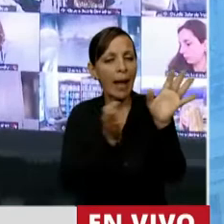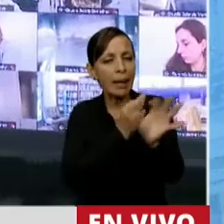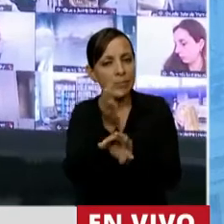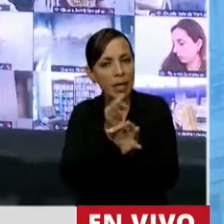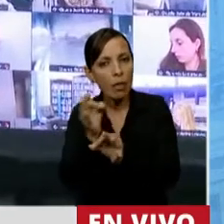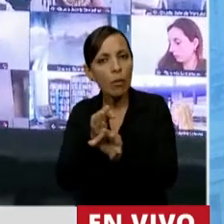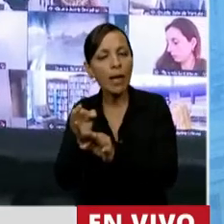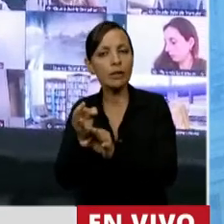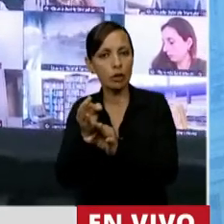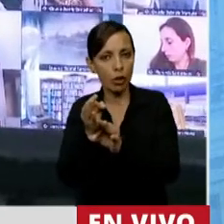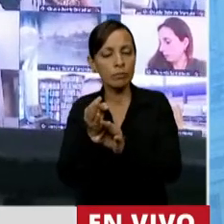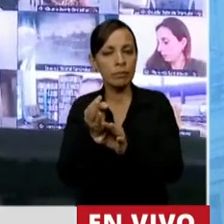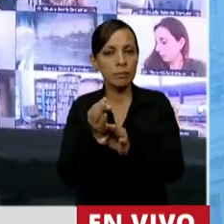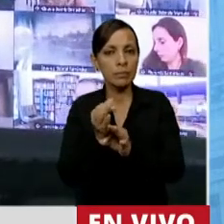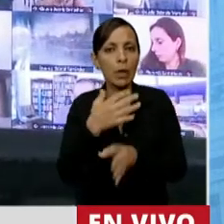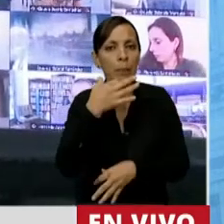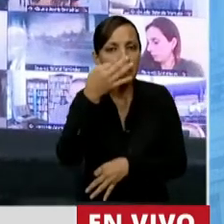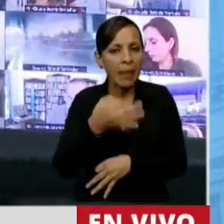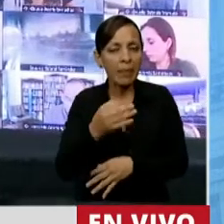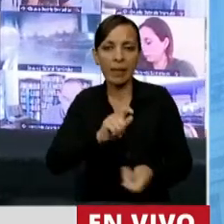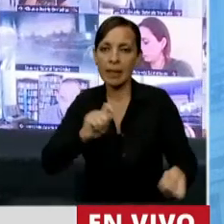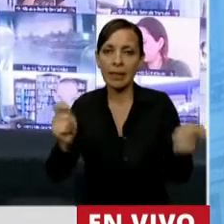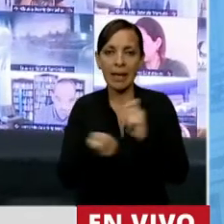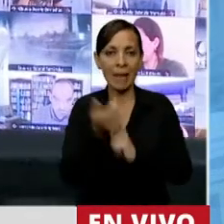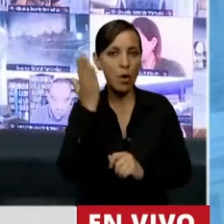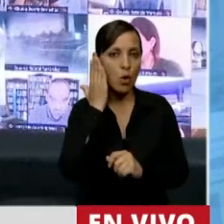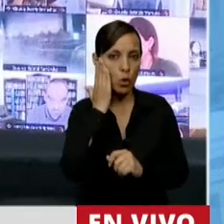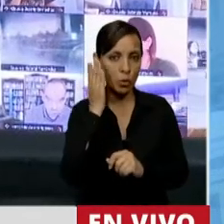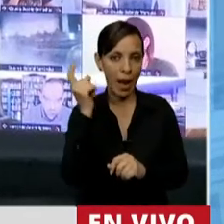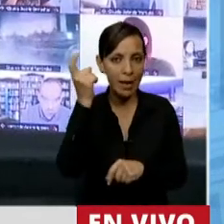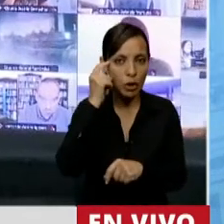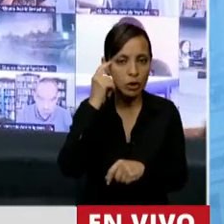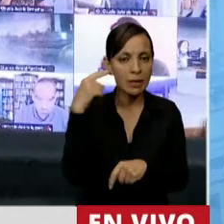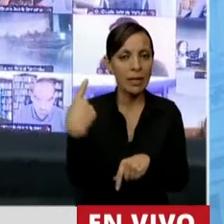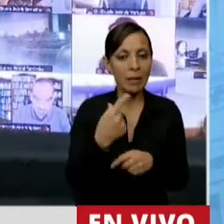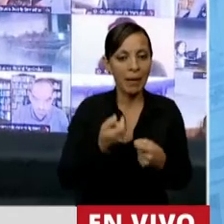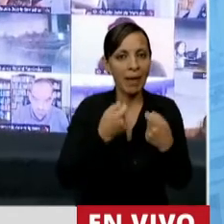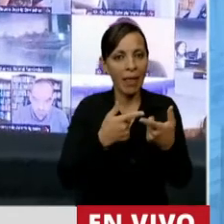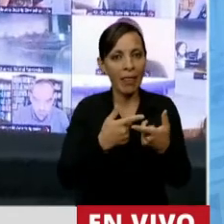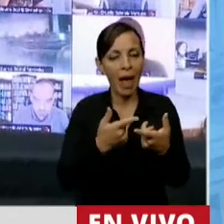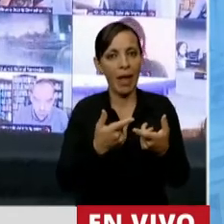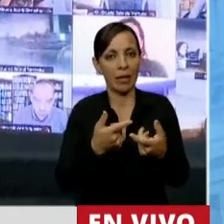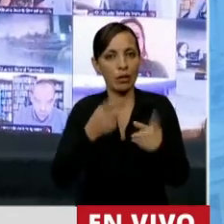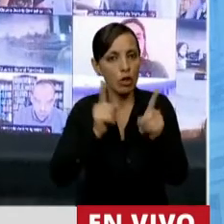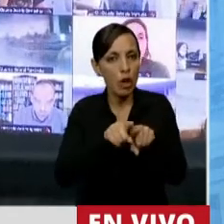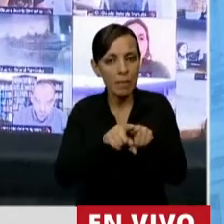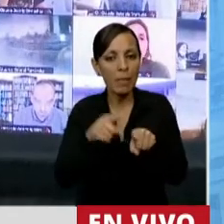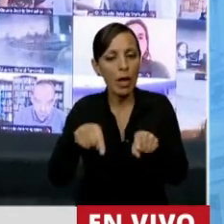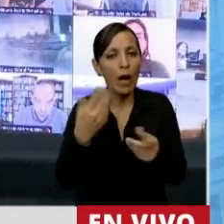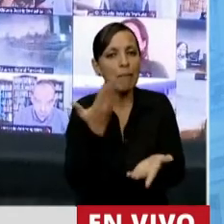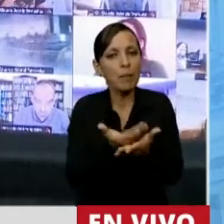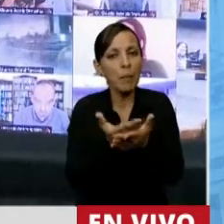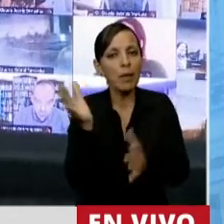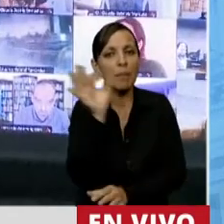educativa y un verdadero cambio cultural, podamos transformar y plasmar lo que estamos poniendo en